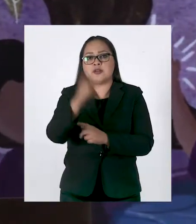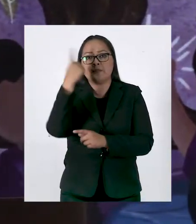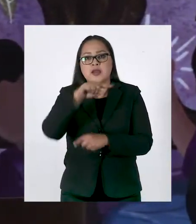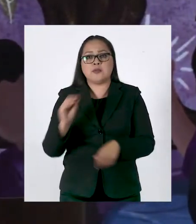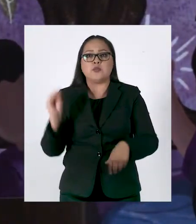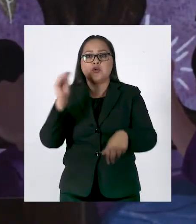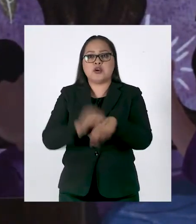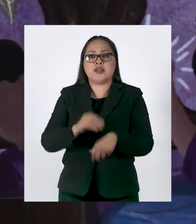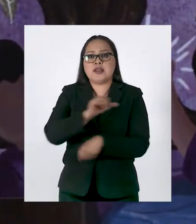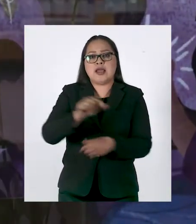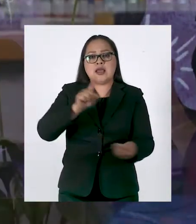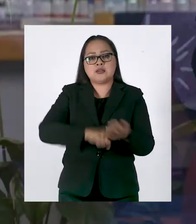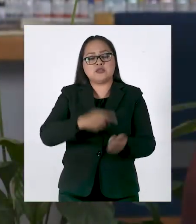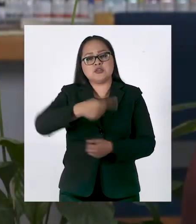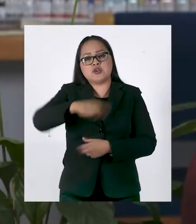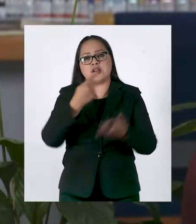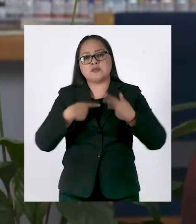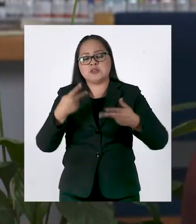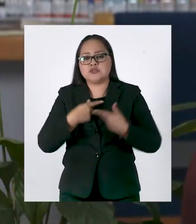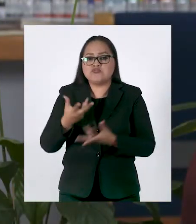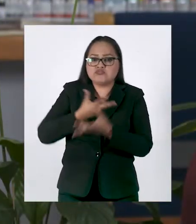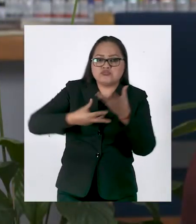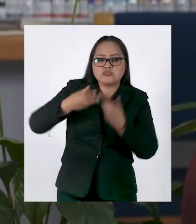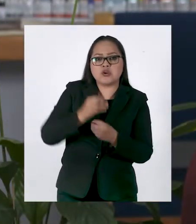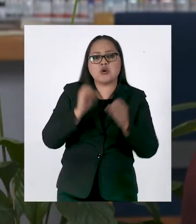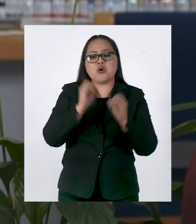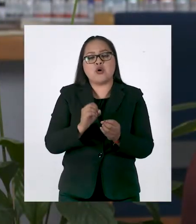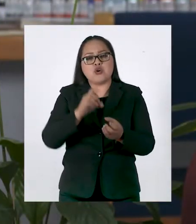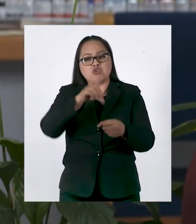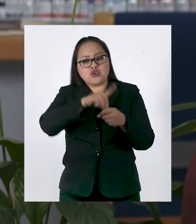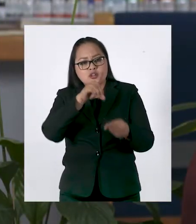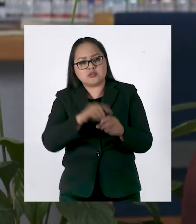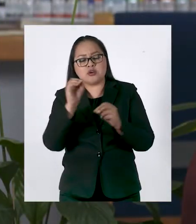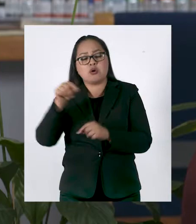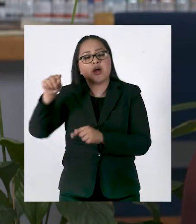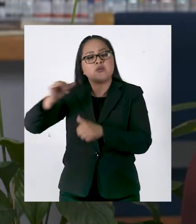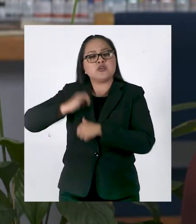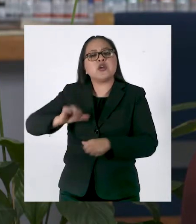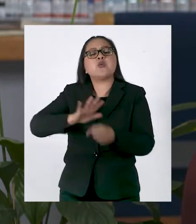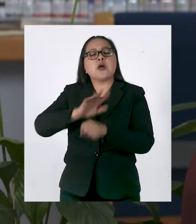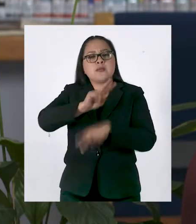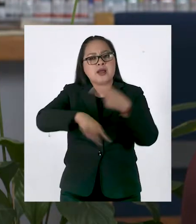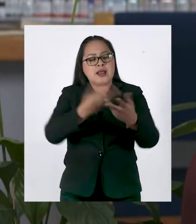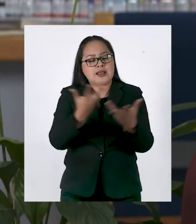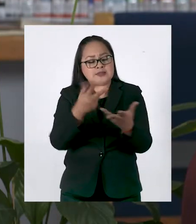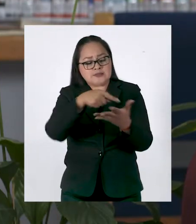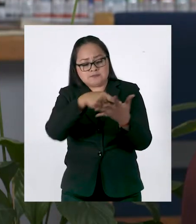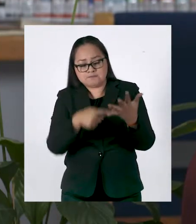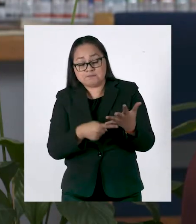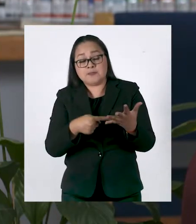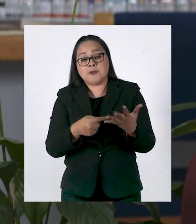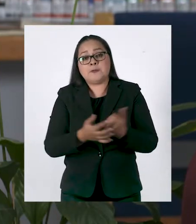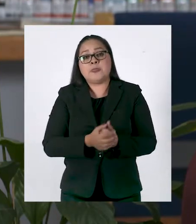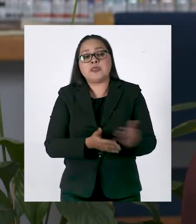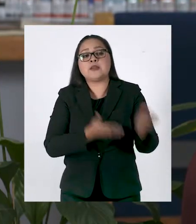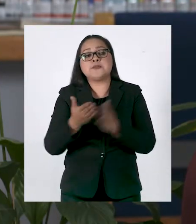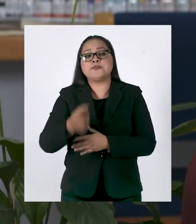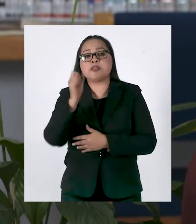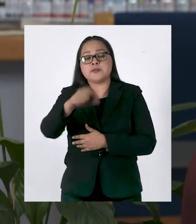incorporar los mecanismos de resiliencia, las donaciones y las actuaciones de las autoridades. Vamos a